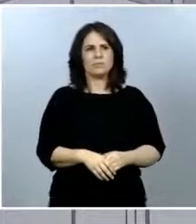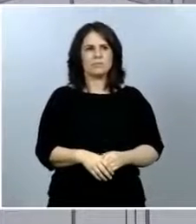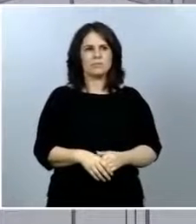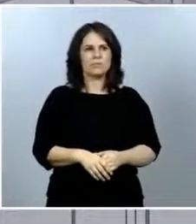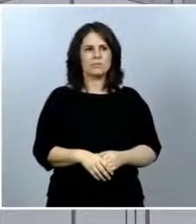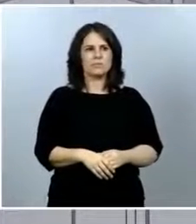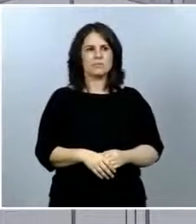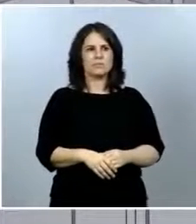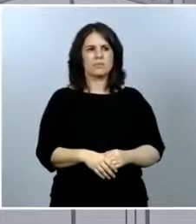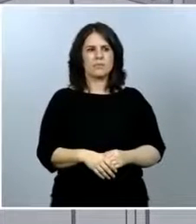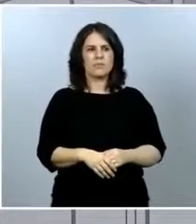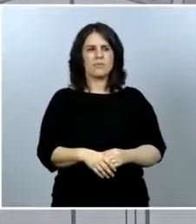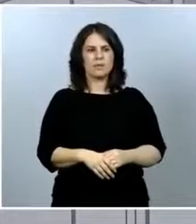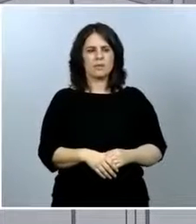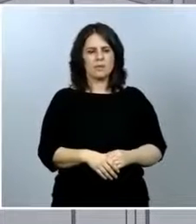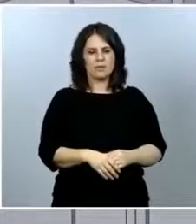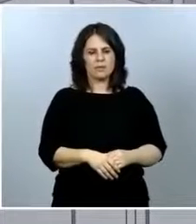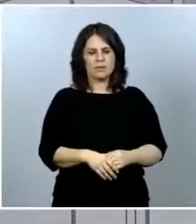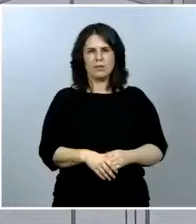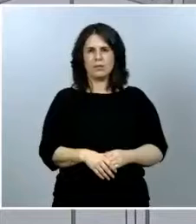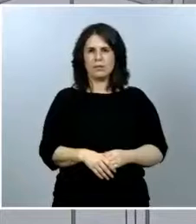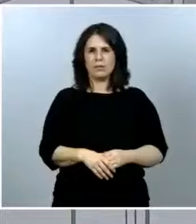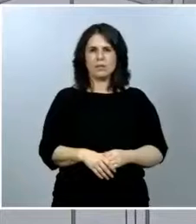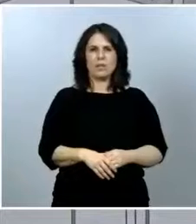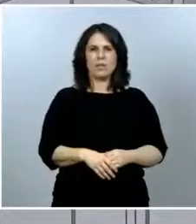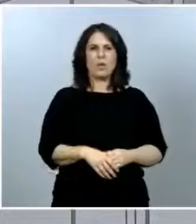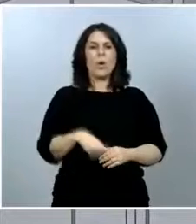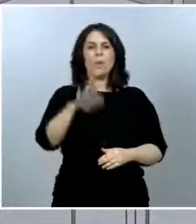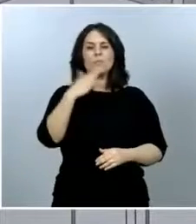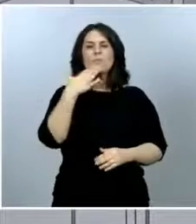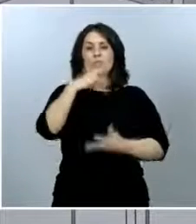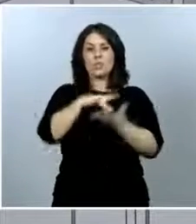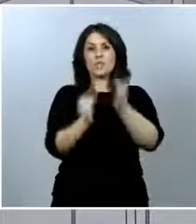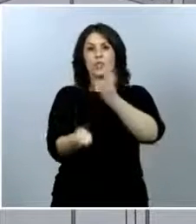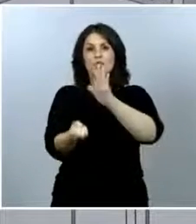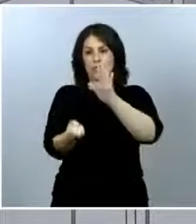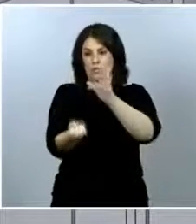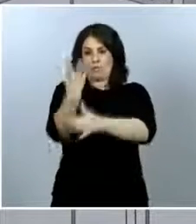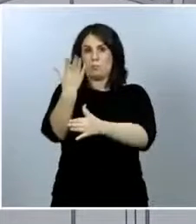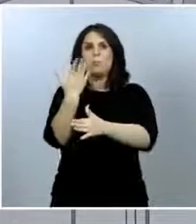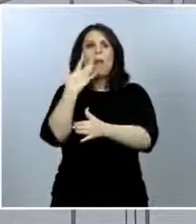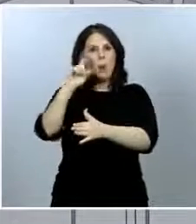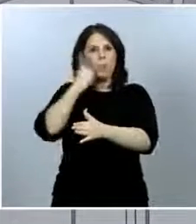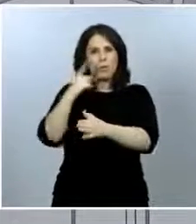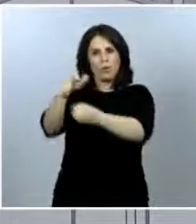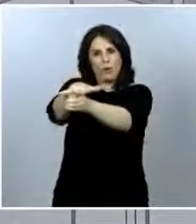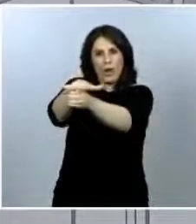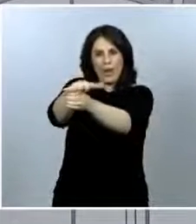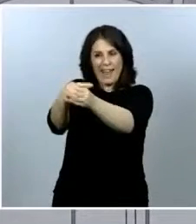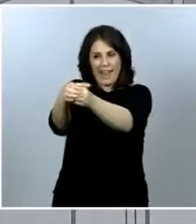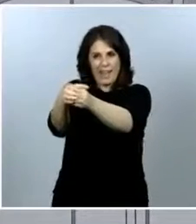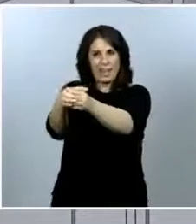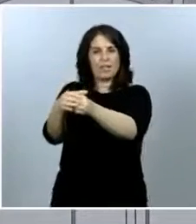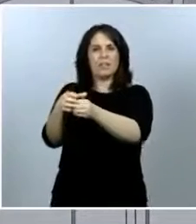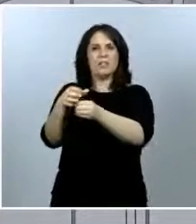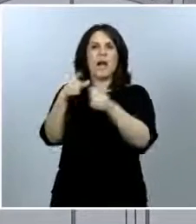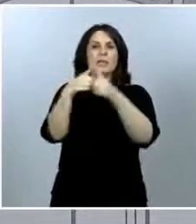Cuando tenemos brotes localizados, no solamente en Asturias, ha habido en más lugares,